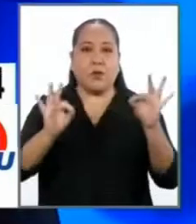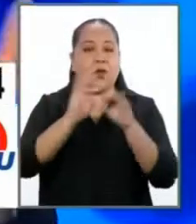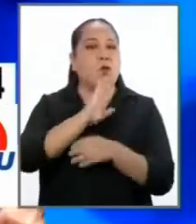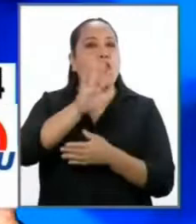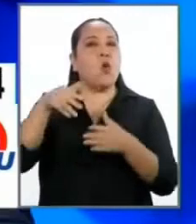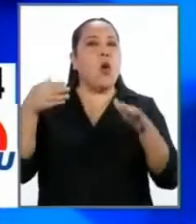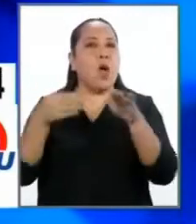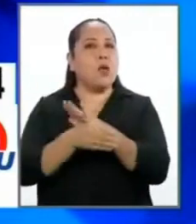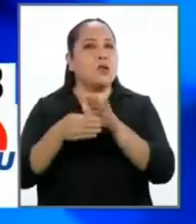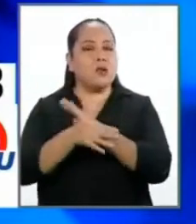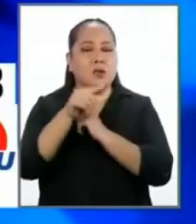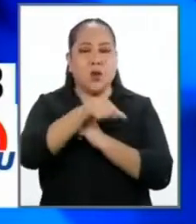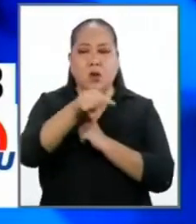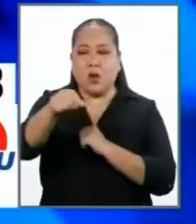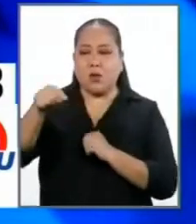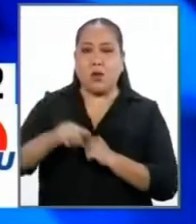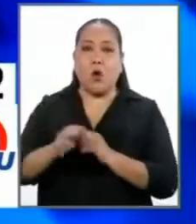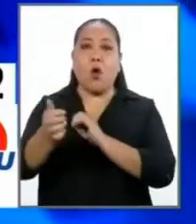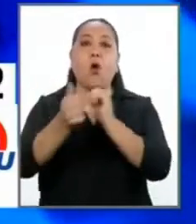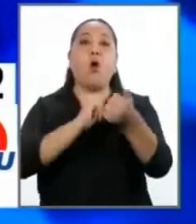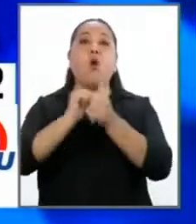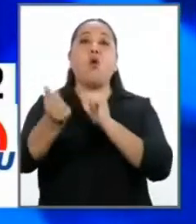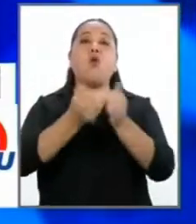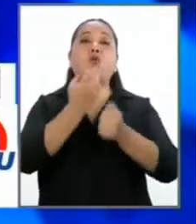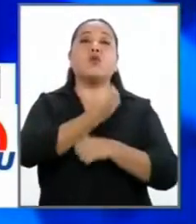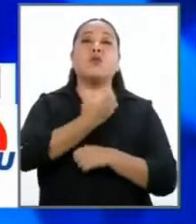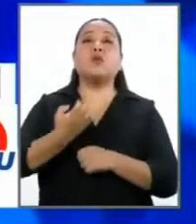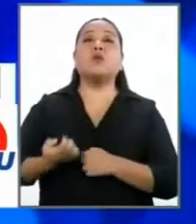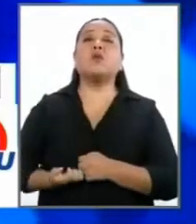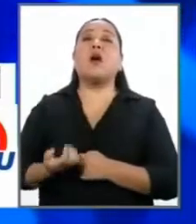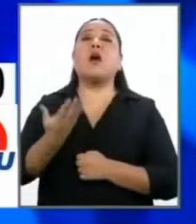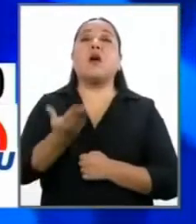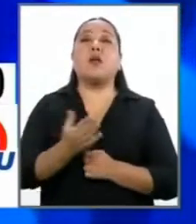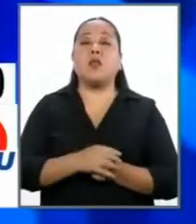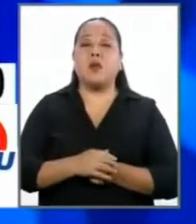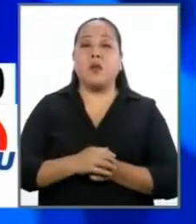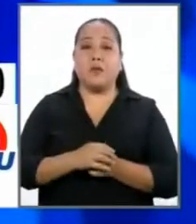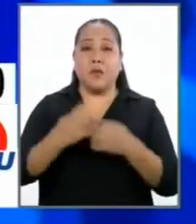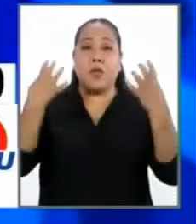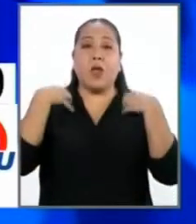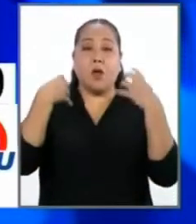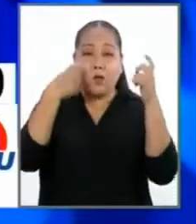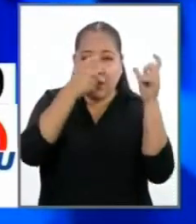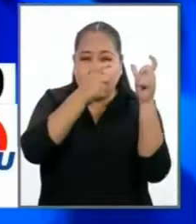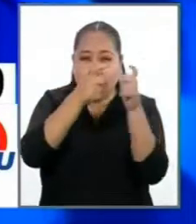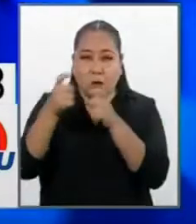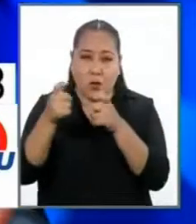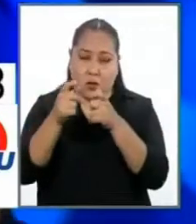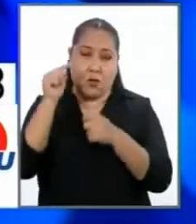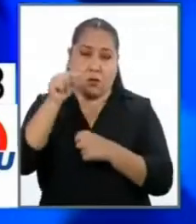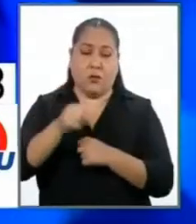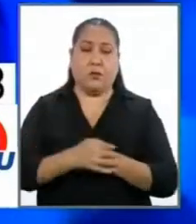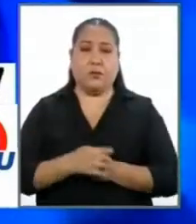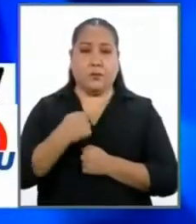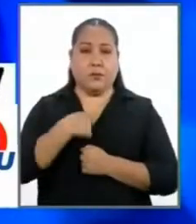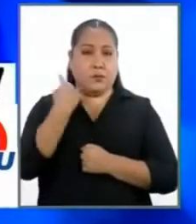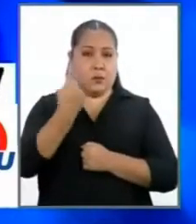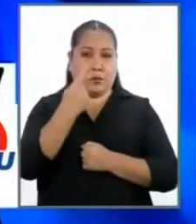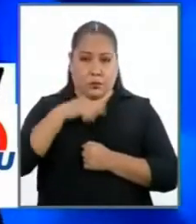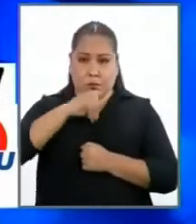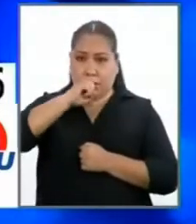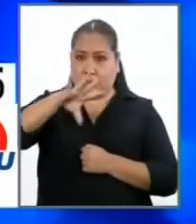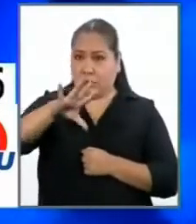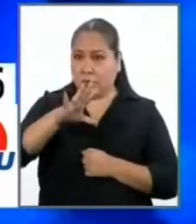esos puestos sea a través de concurso público llevado a cabo por la Contraloría General de la República. Yo no solamente te lo